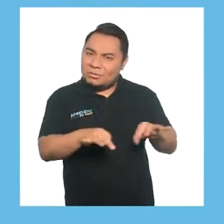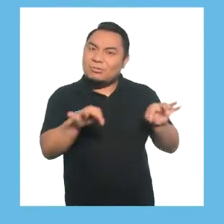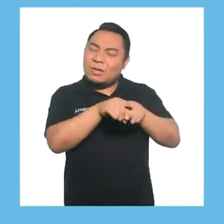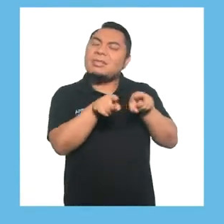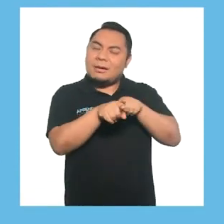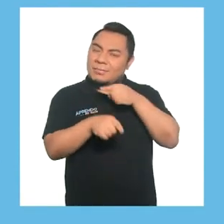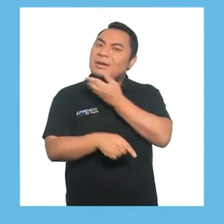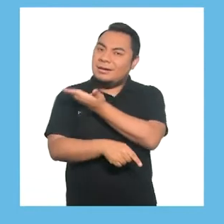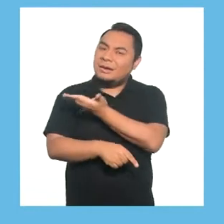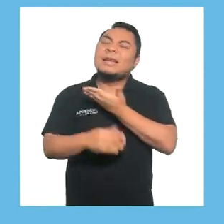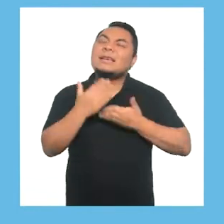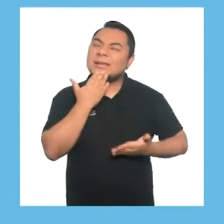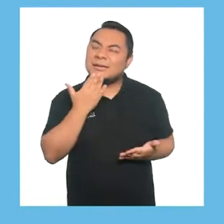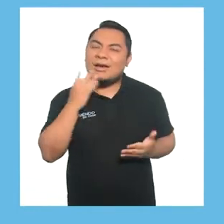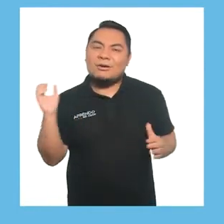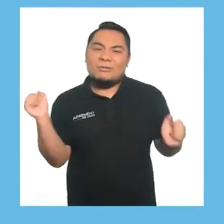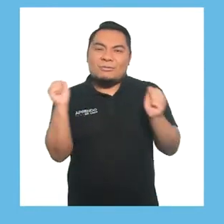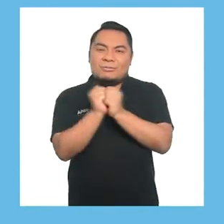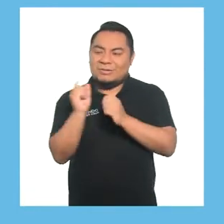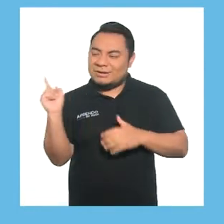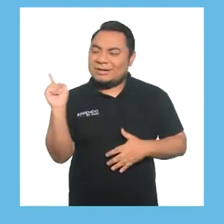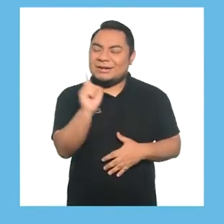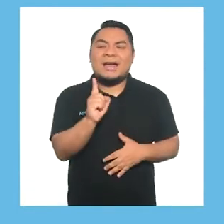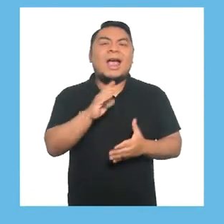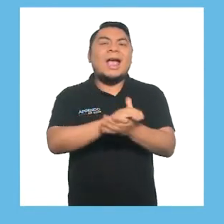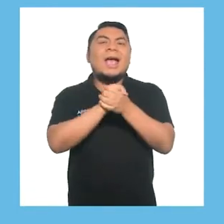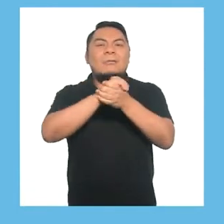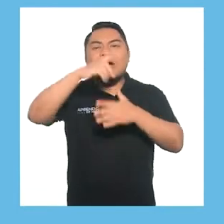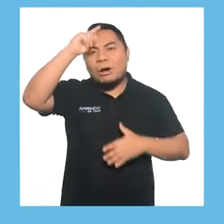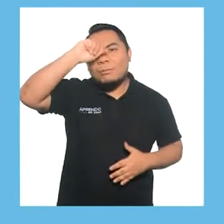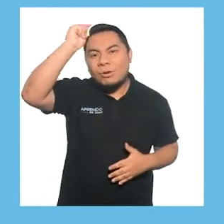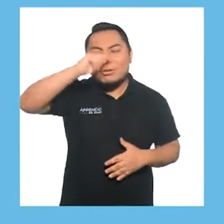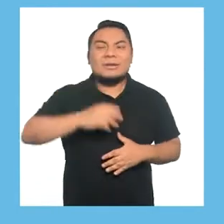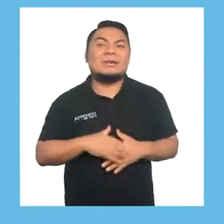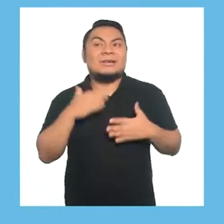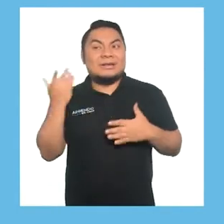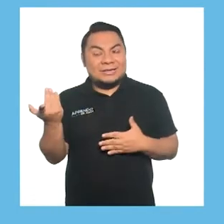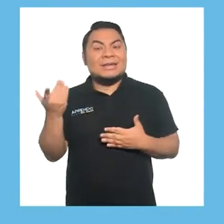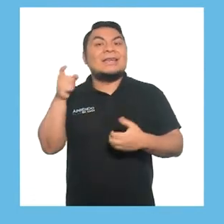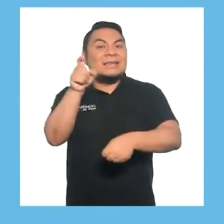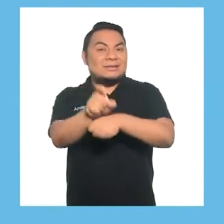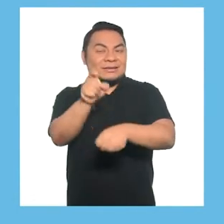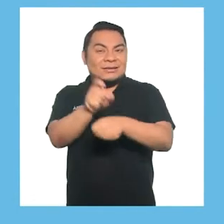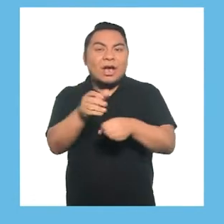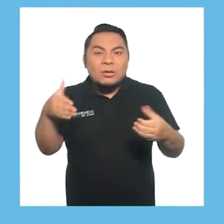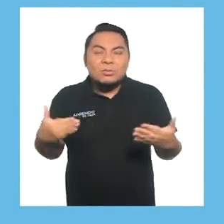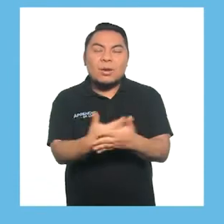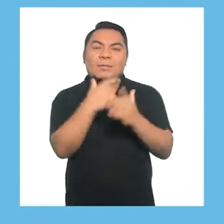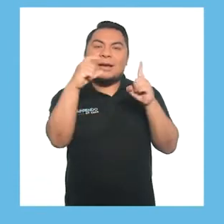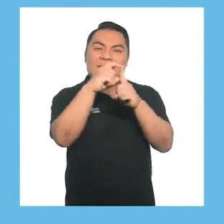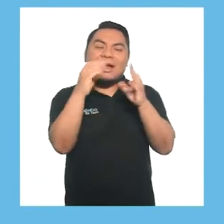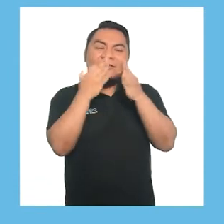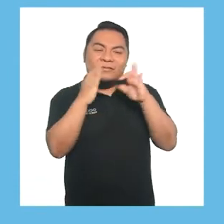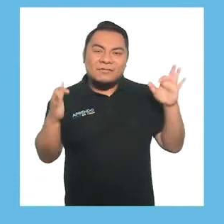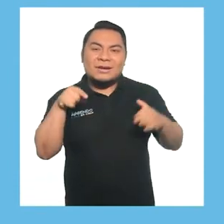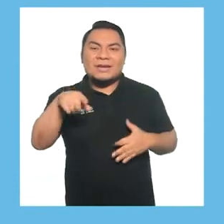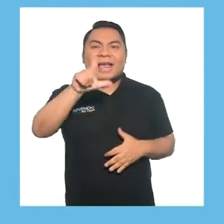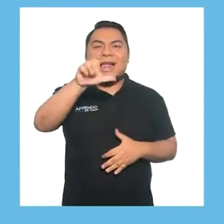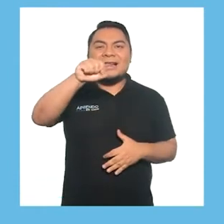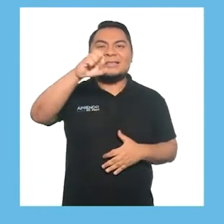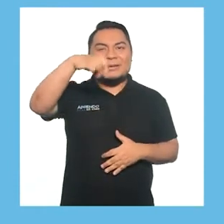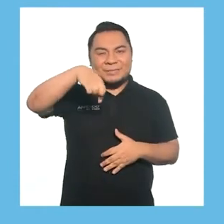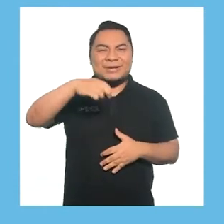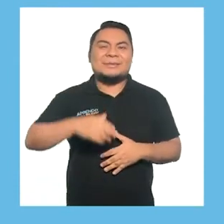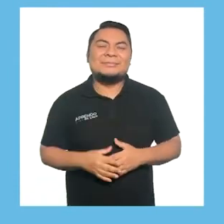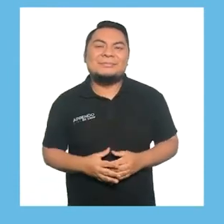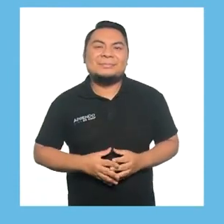no menos importante, nos acompañará nuestro amigo Paul, quien nos enseñará nuevas palabras y frases